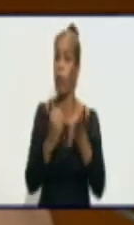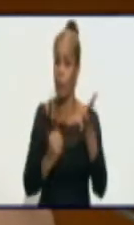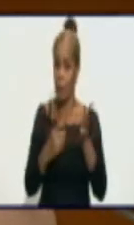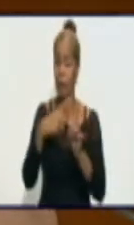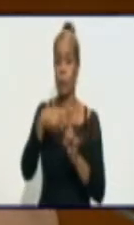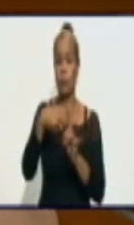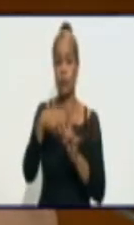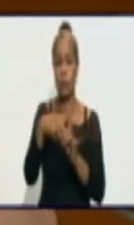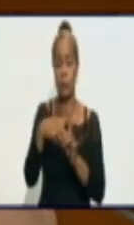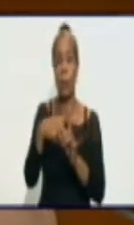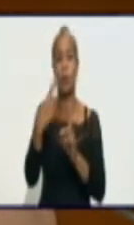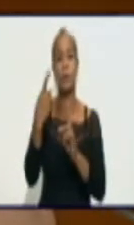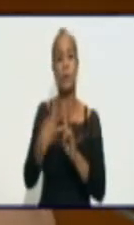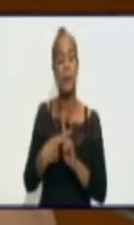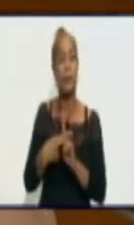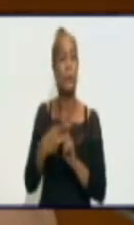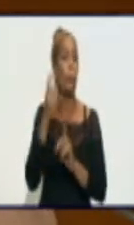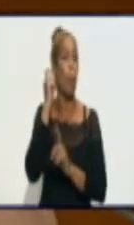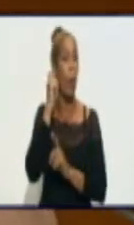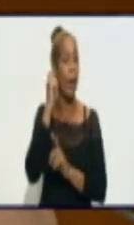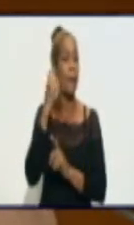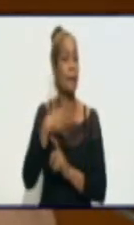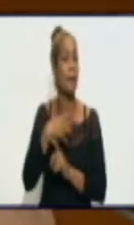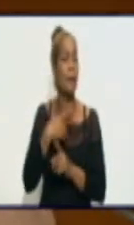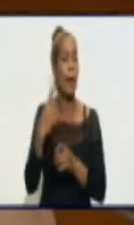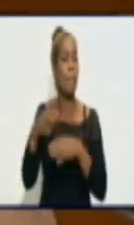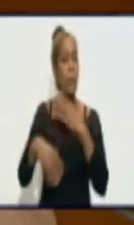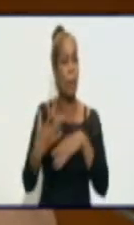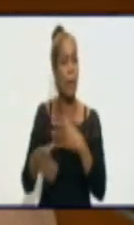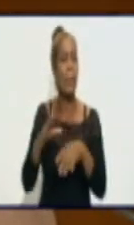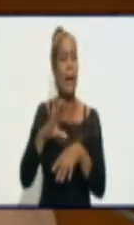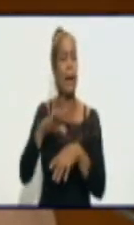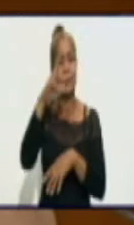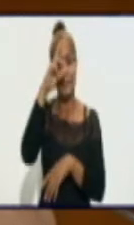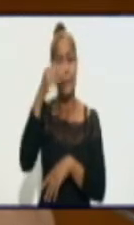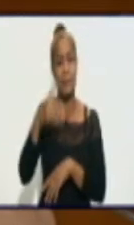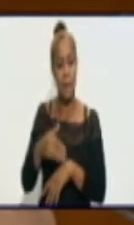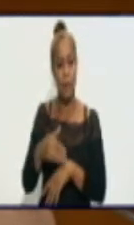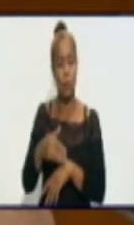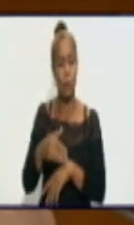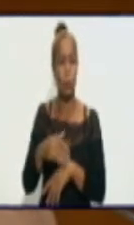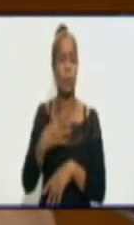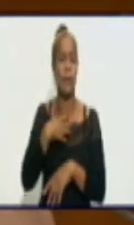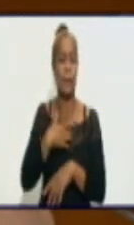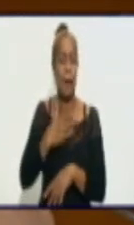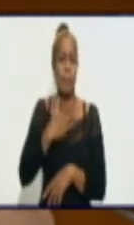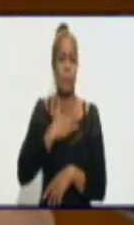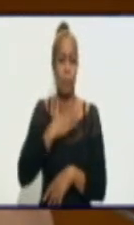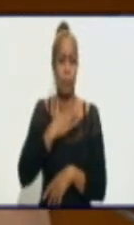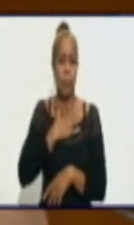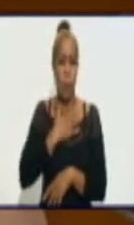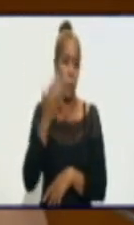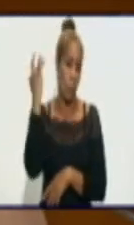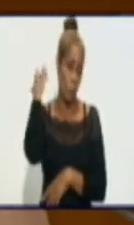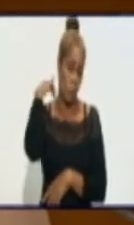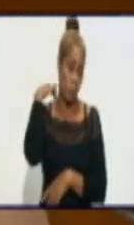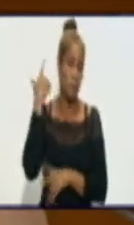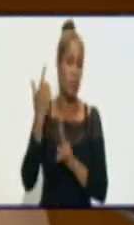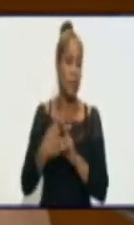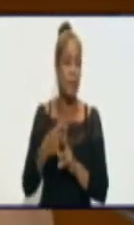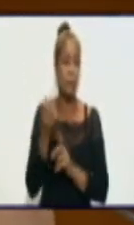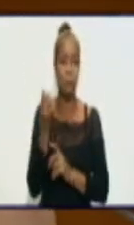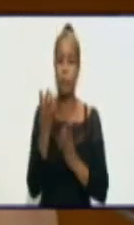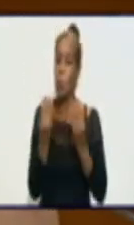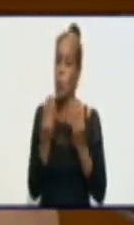Y los antecedentes de salud de ser hipertensa, de tener una enfermedad bronquial, etiología alérgica y una cefalea migrañosa.